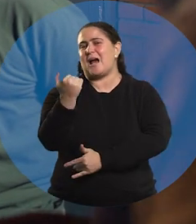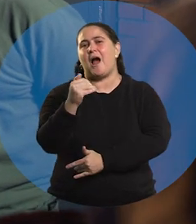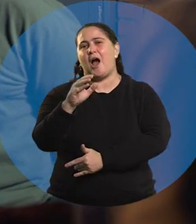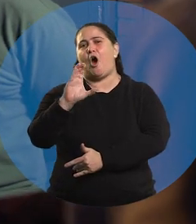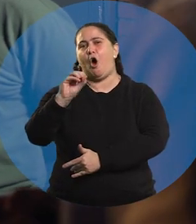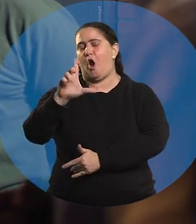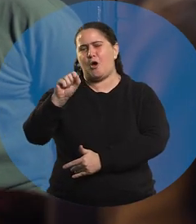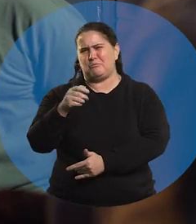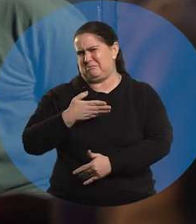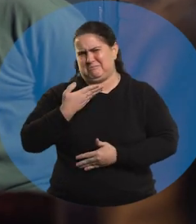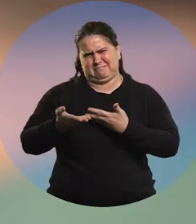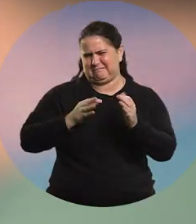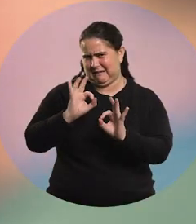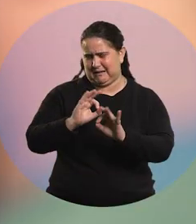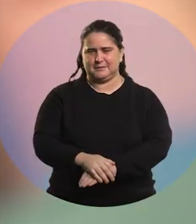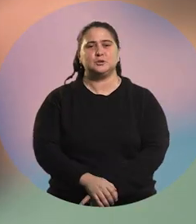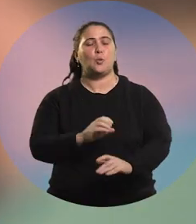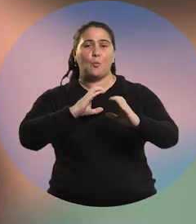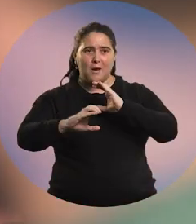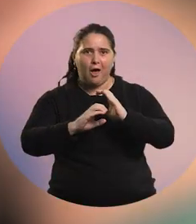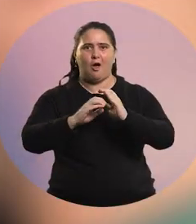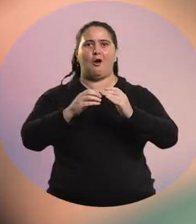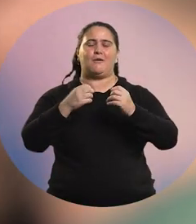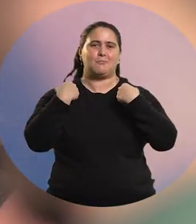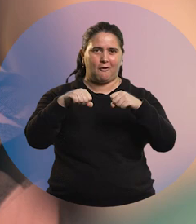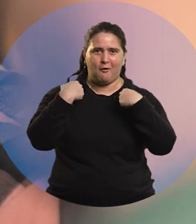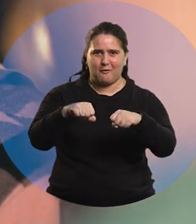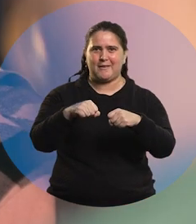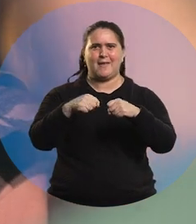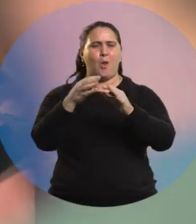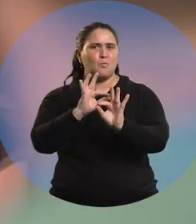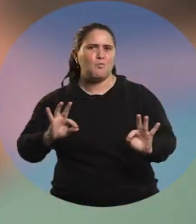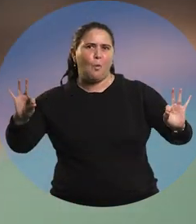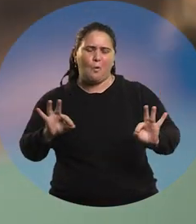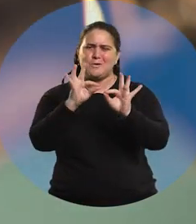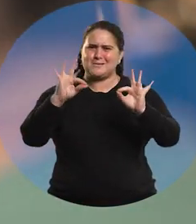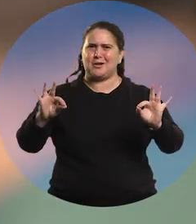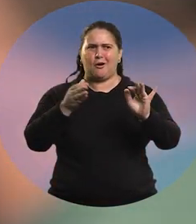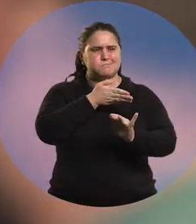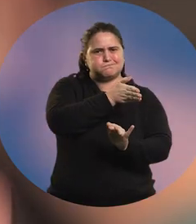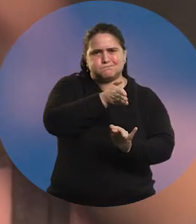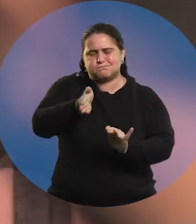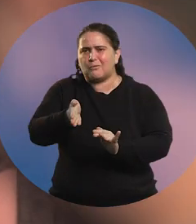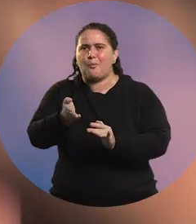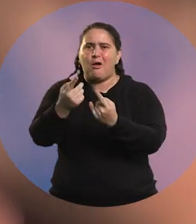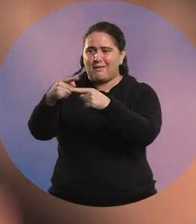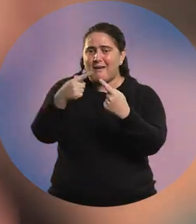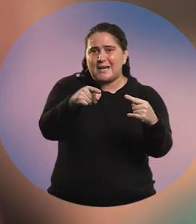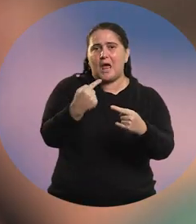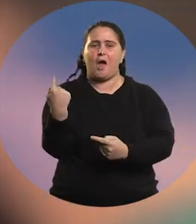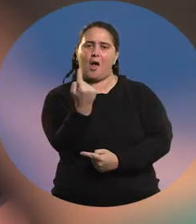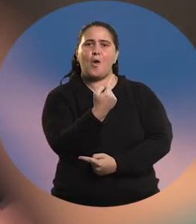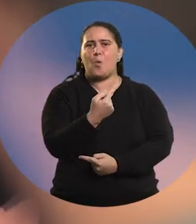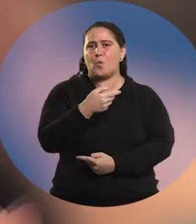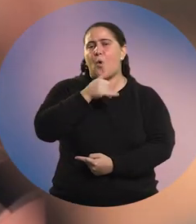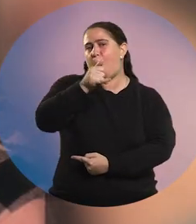o sea, no me molestan de ninguna manera. Comunicadores, deportistas, músicos, hay como distintos perfiles que van